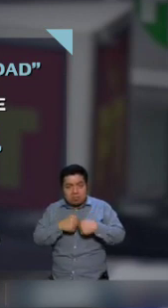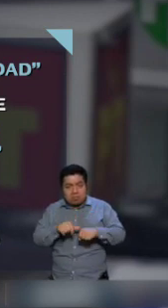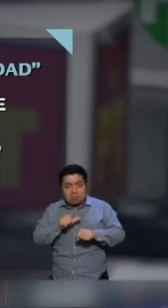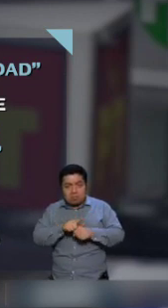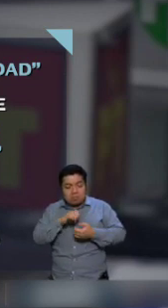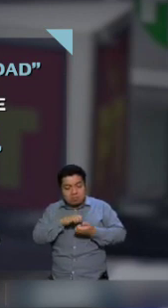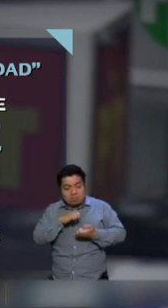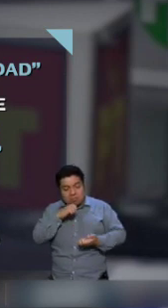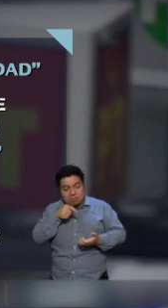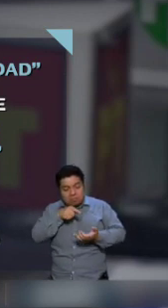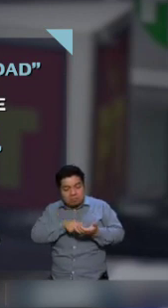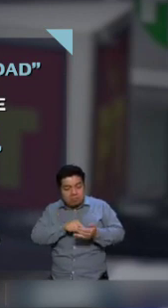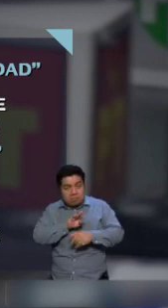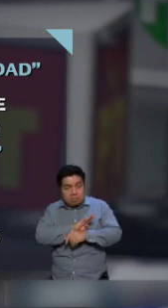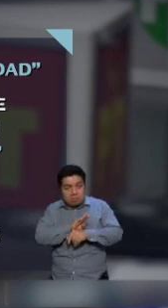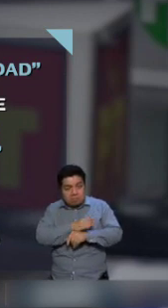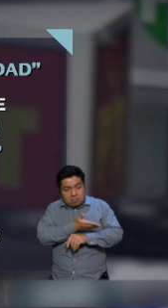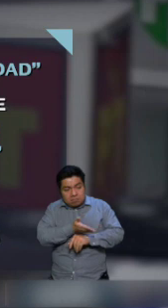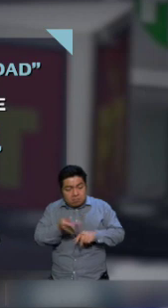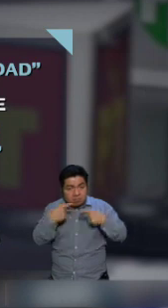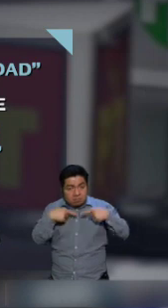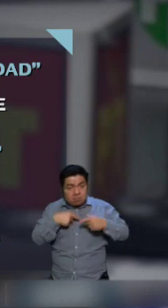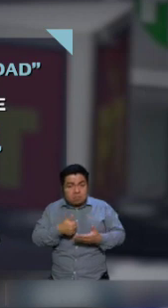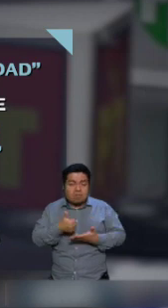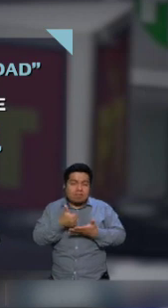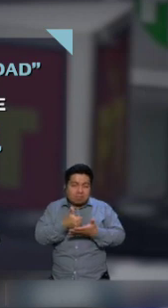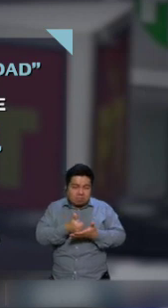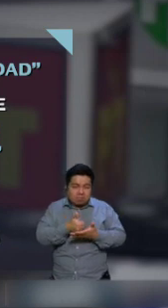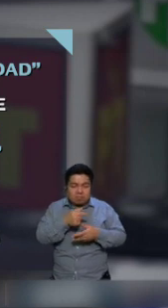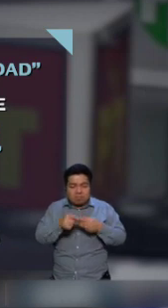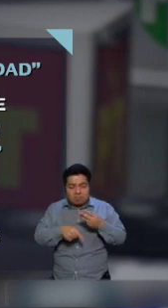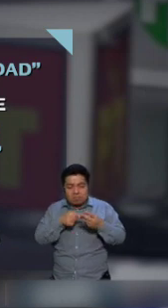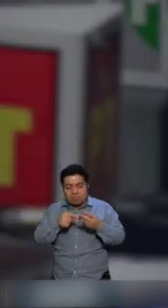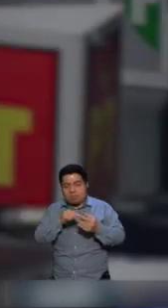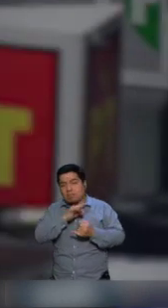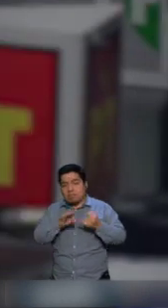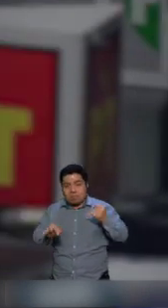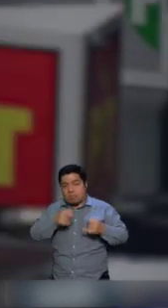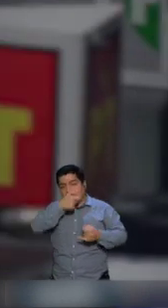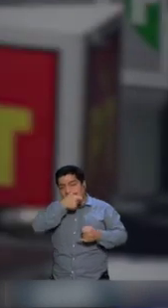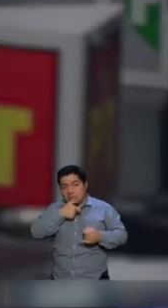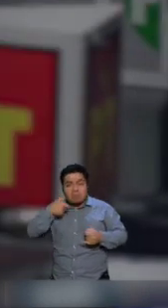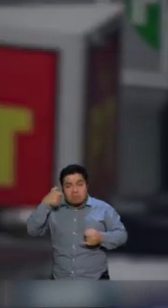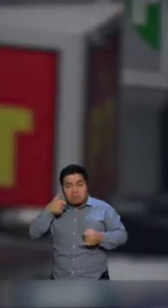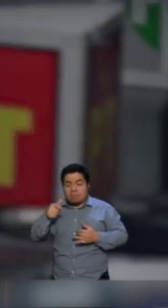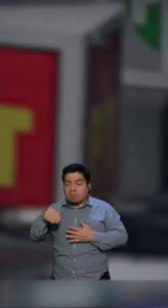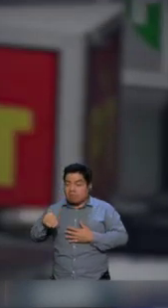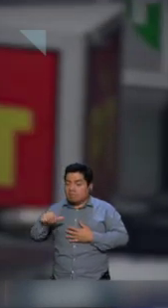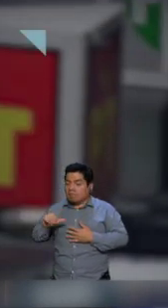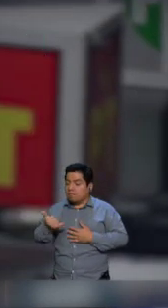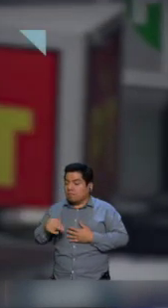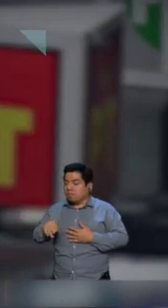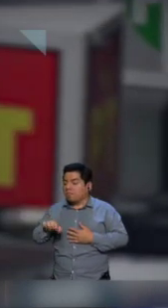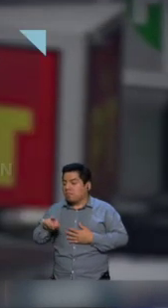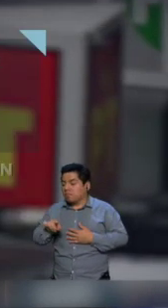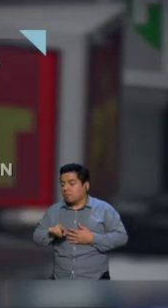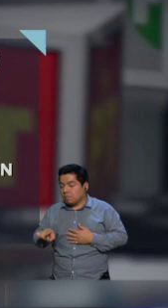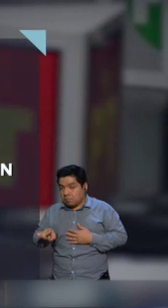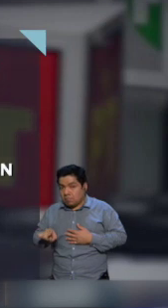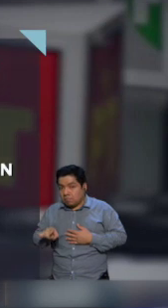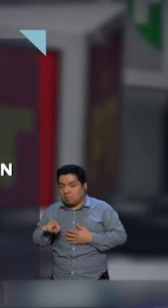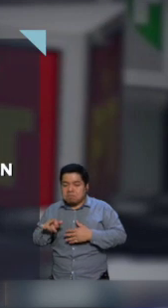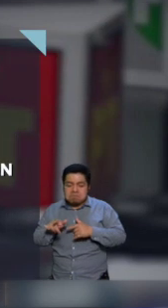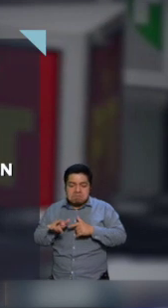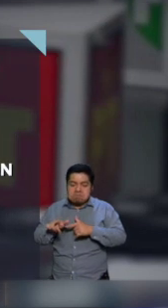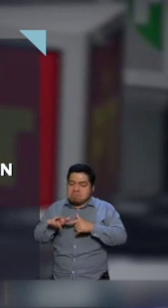Constitución para beneficio de las y los mexicanos. Finalmente, Jorge Álvarez Maynes, el candidato de Movimiento Ciudadano, siguió con